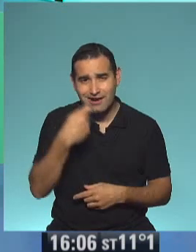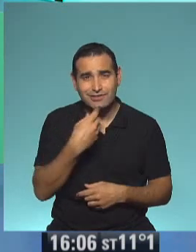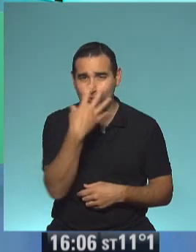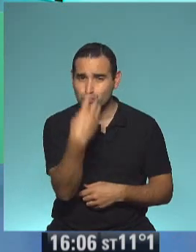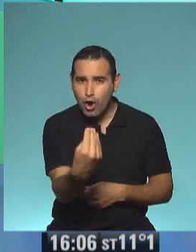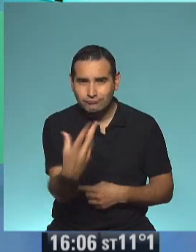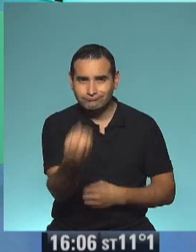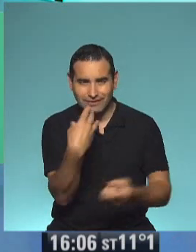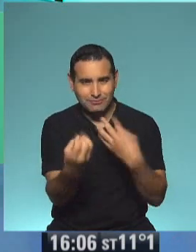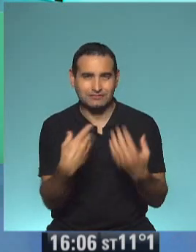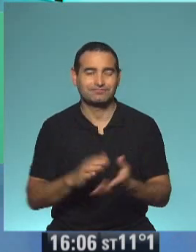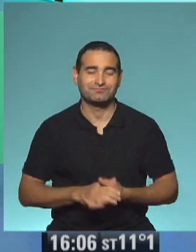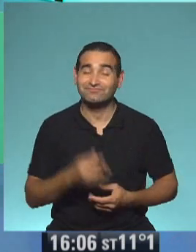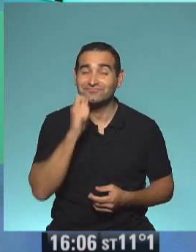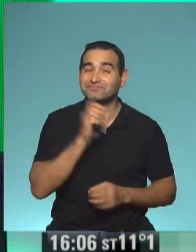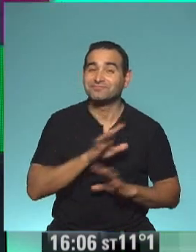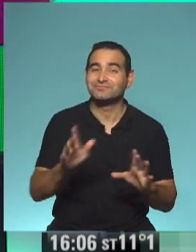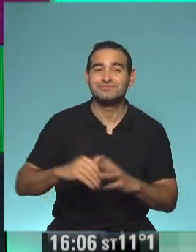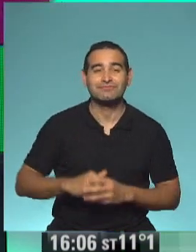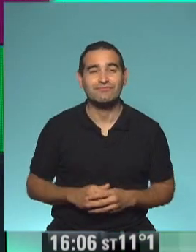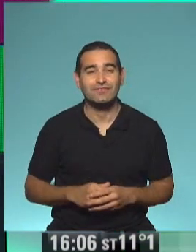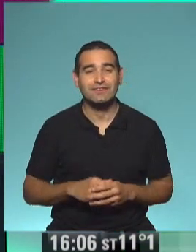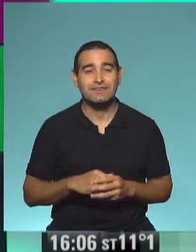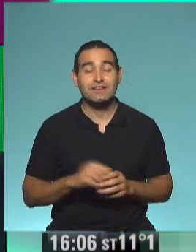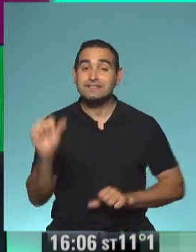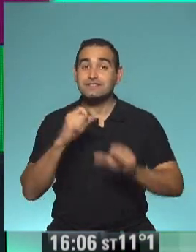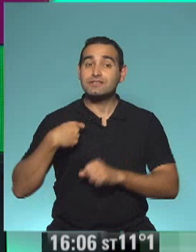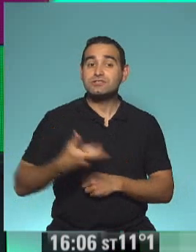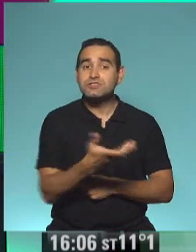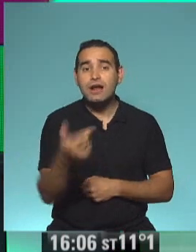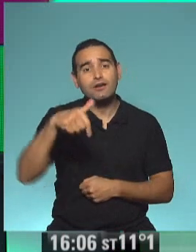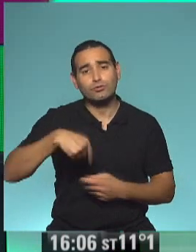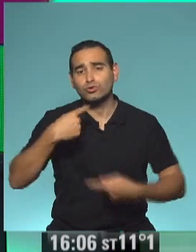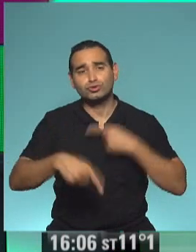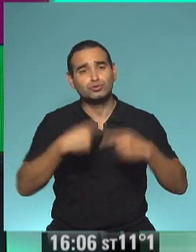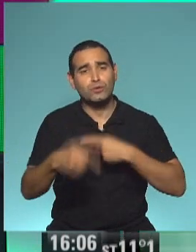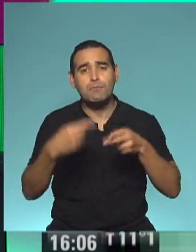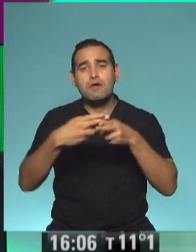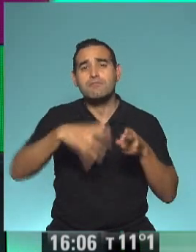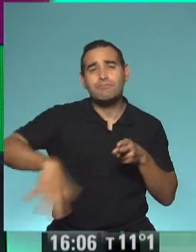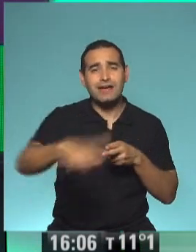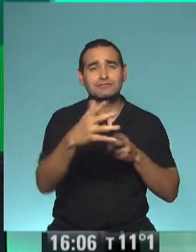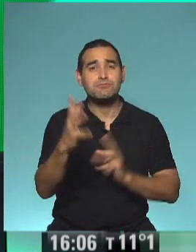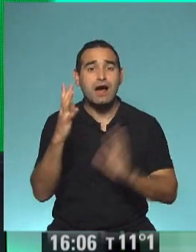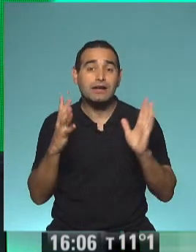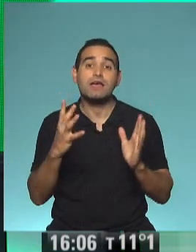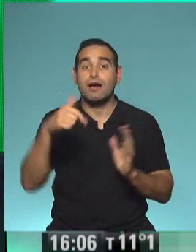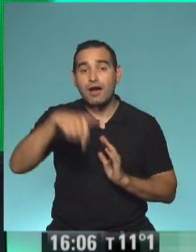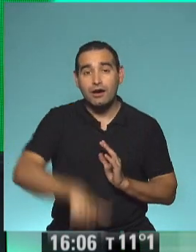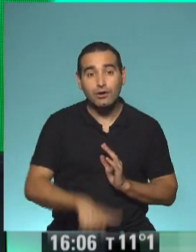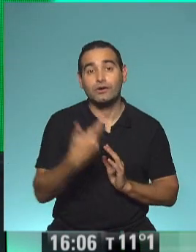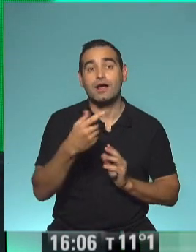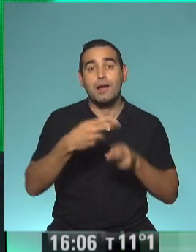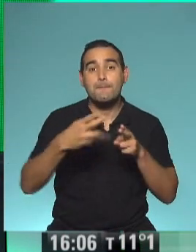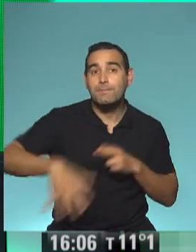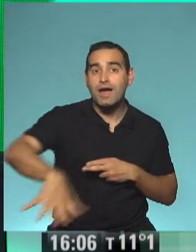zorritos preciosos. Hermosos, la verdad que sí. Ciencias sociales, vamos a seguir con plazas y parques, en este caso, plazas como